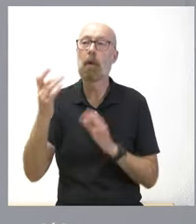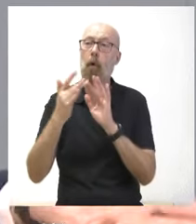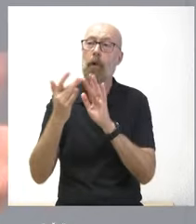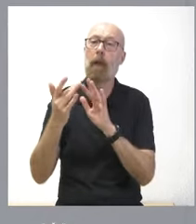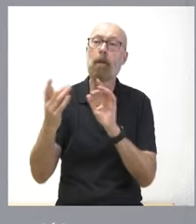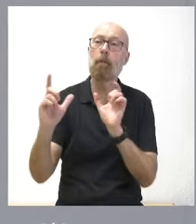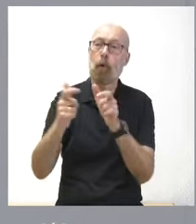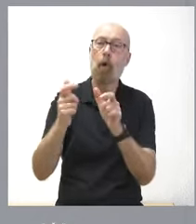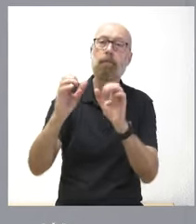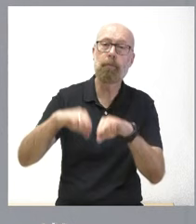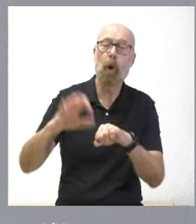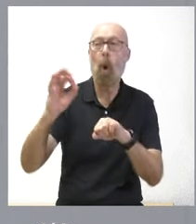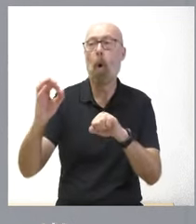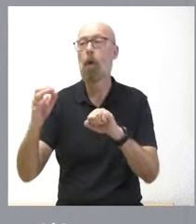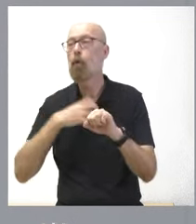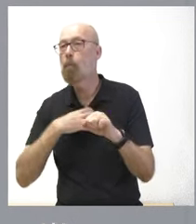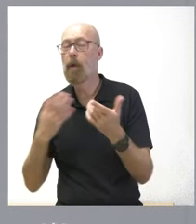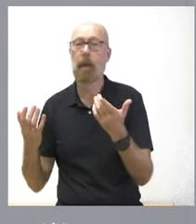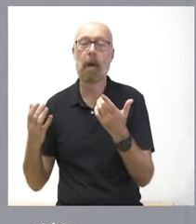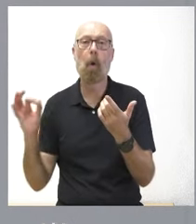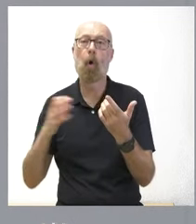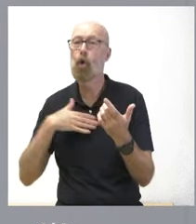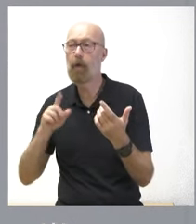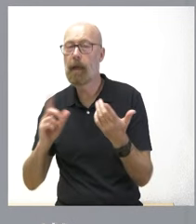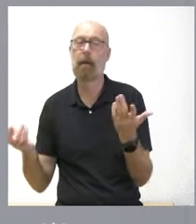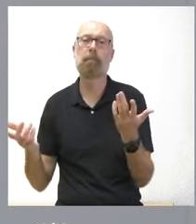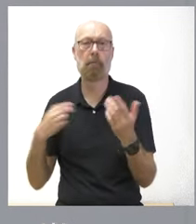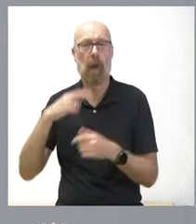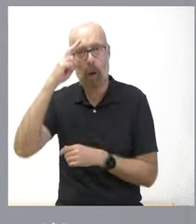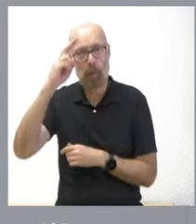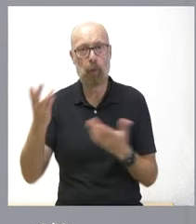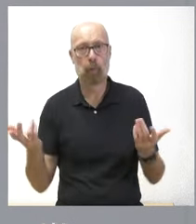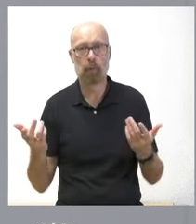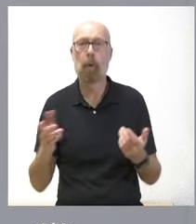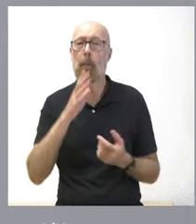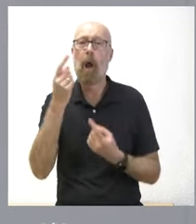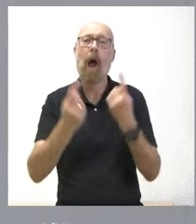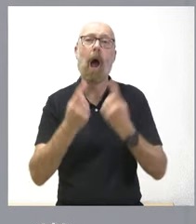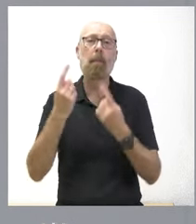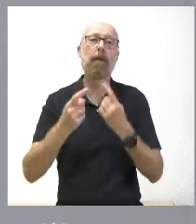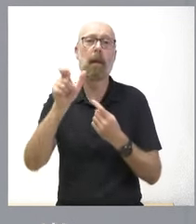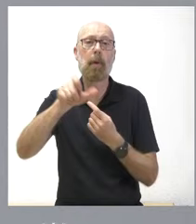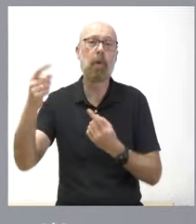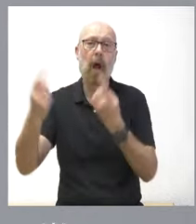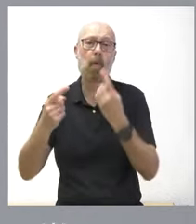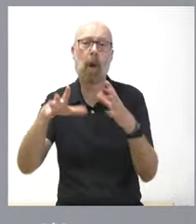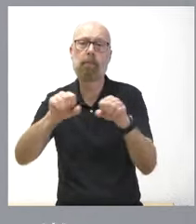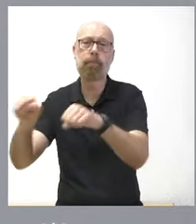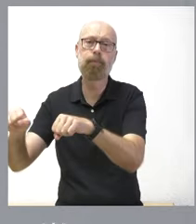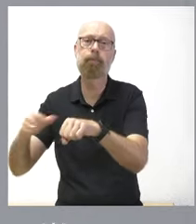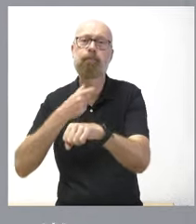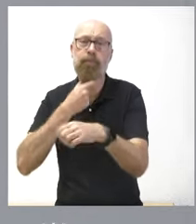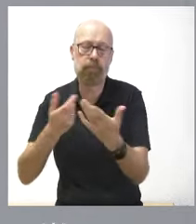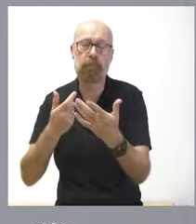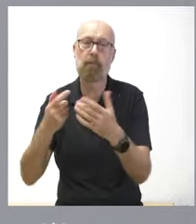A veces las agendas de algunas personas le impiden encontrar ese hueco y, si no quieren